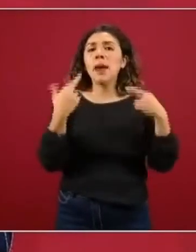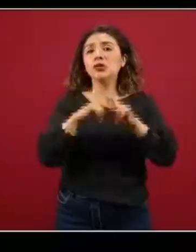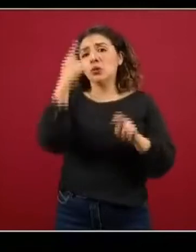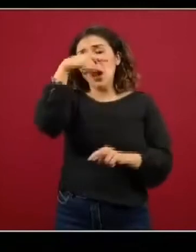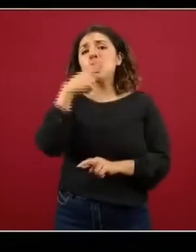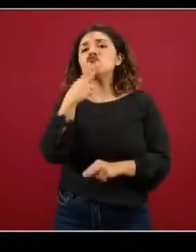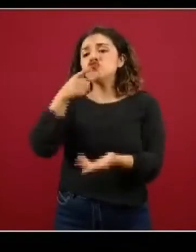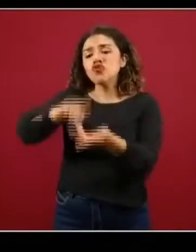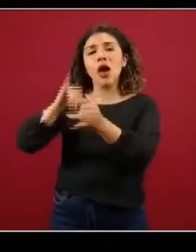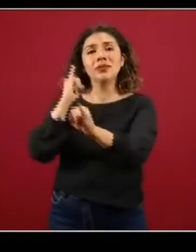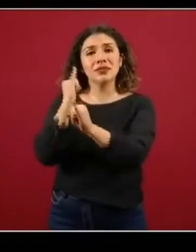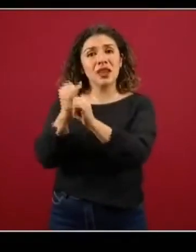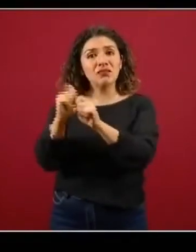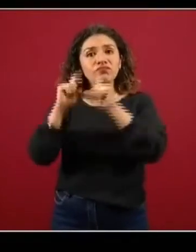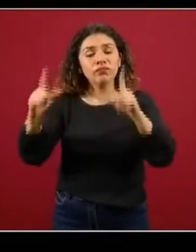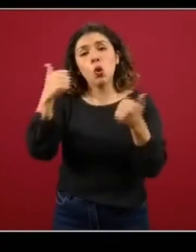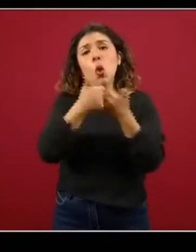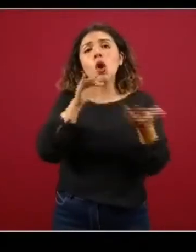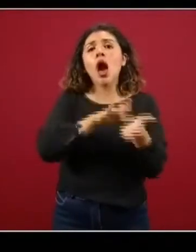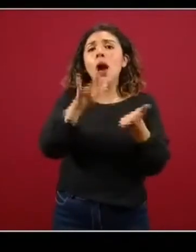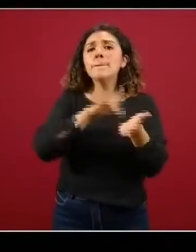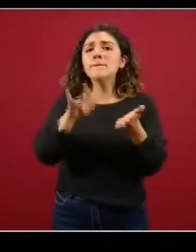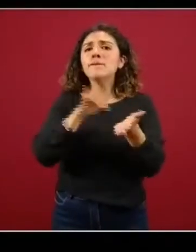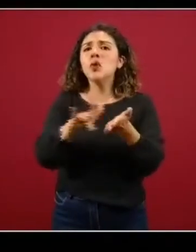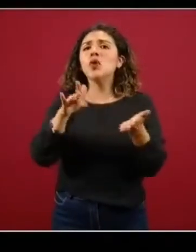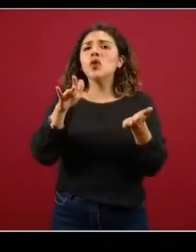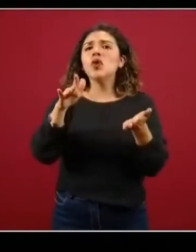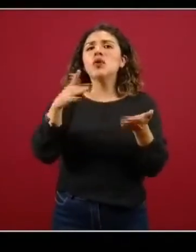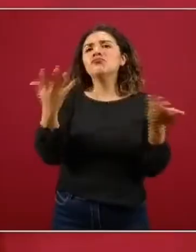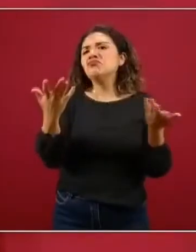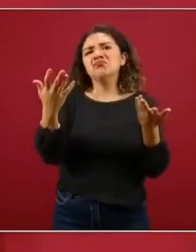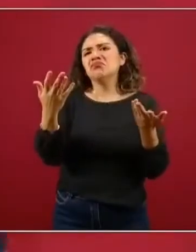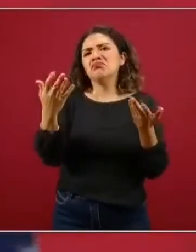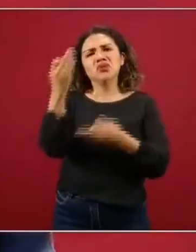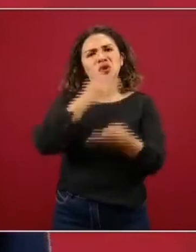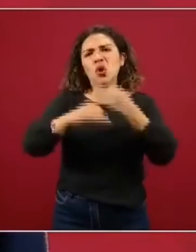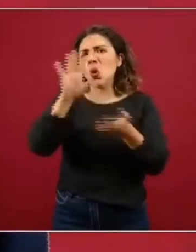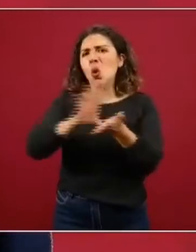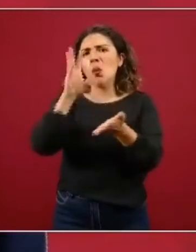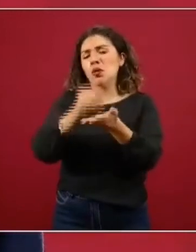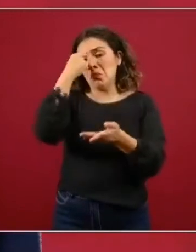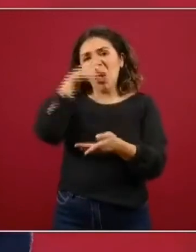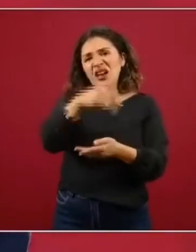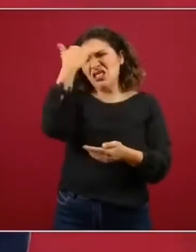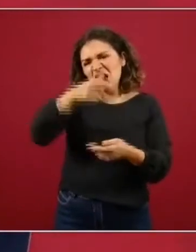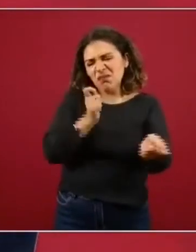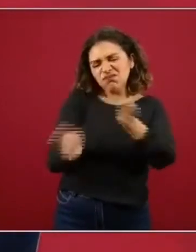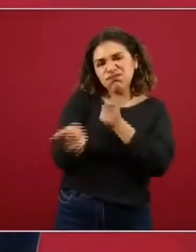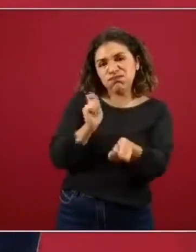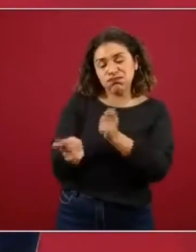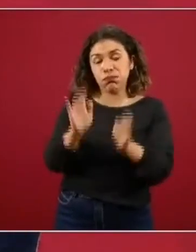el uso de plataformas con apoyo de todo el apoyo para que tengamos esto técnicamente cubierto